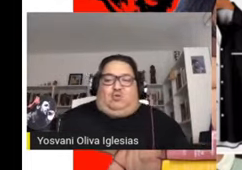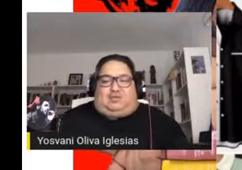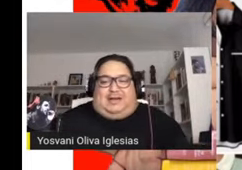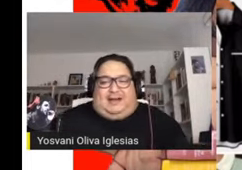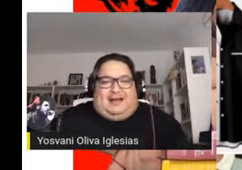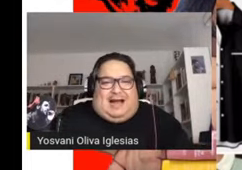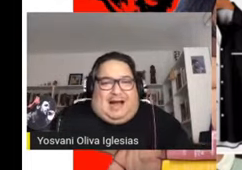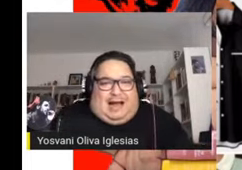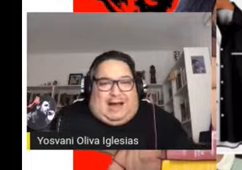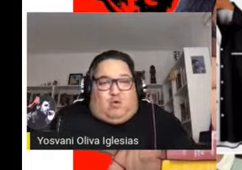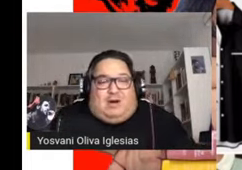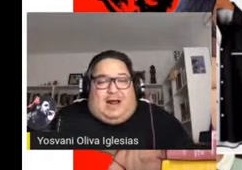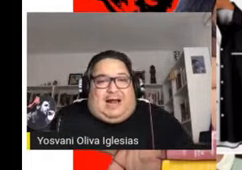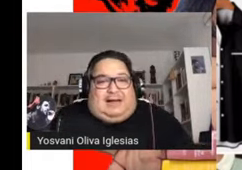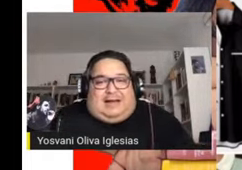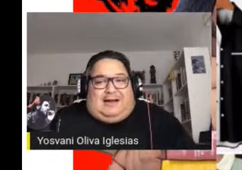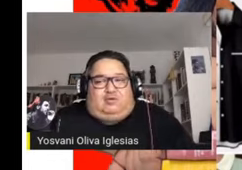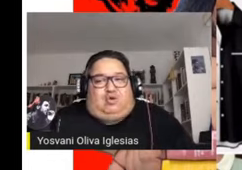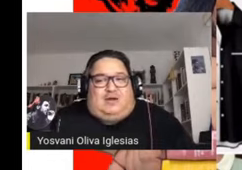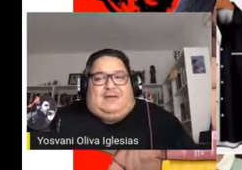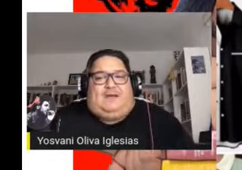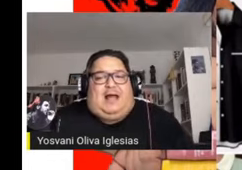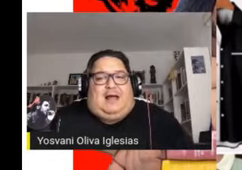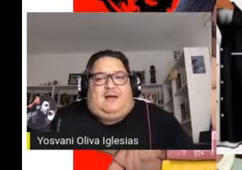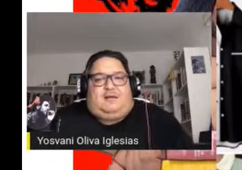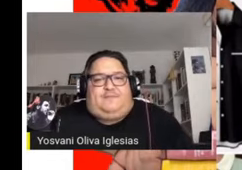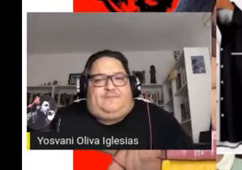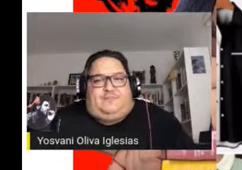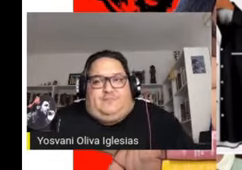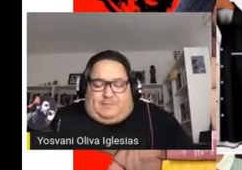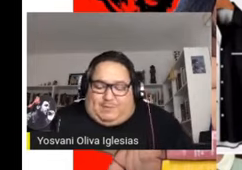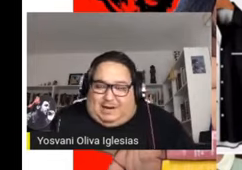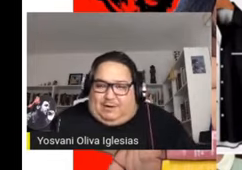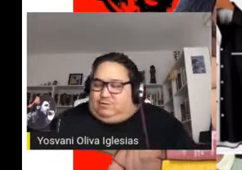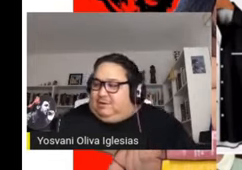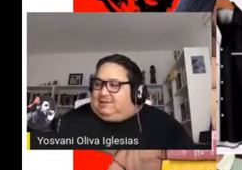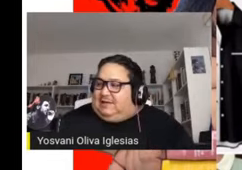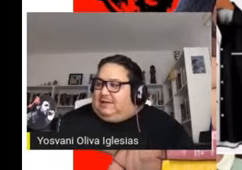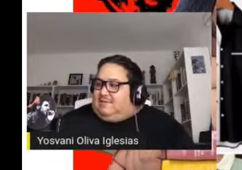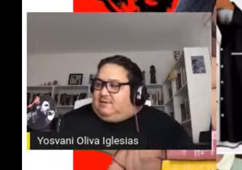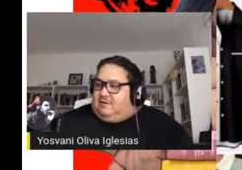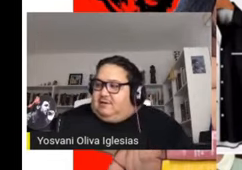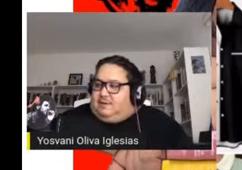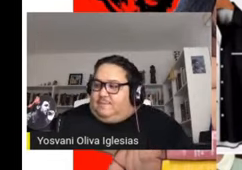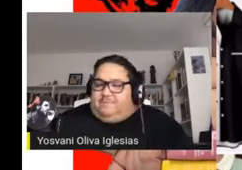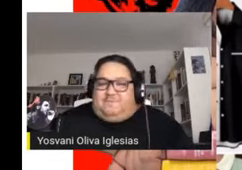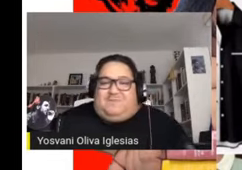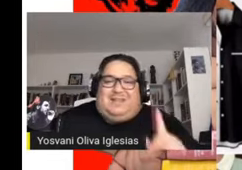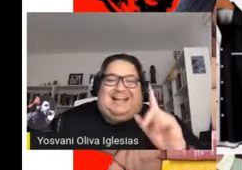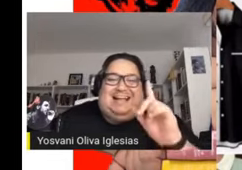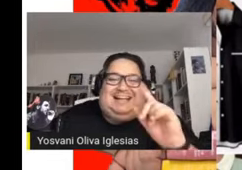lo reduce a una antonimia, palabra que utiliza él,